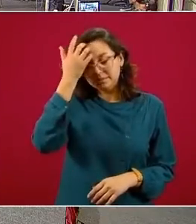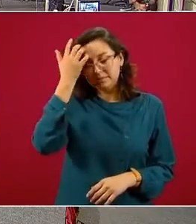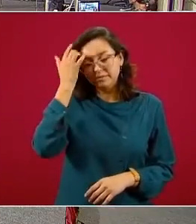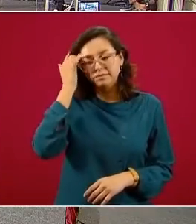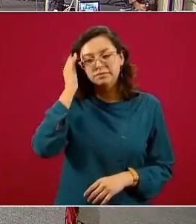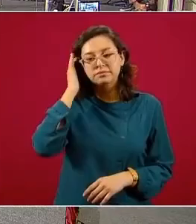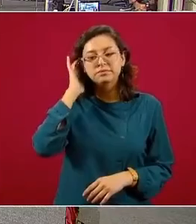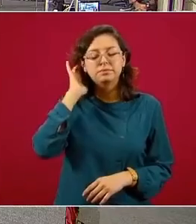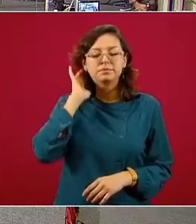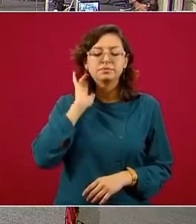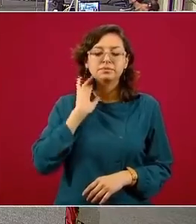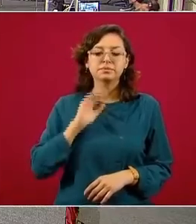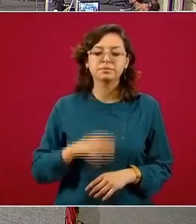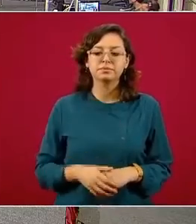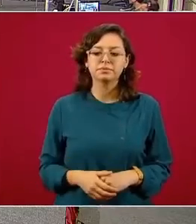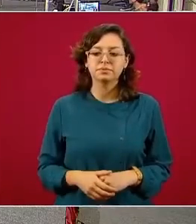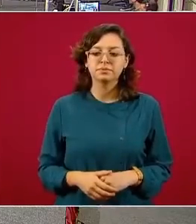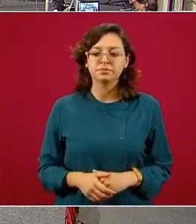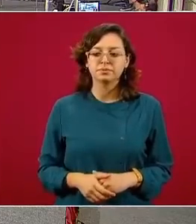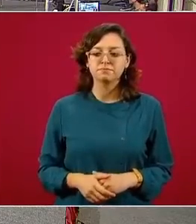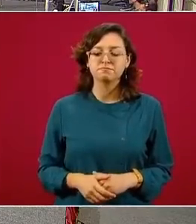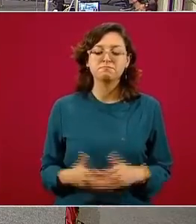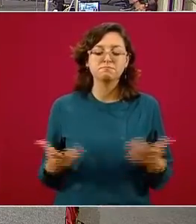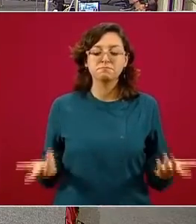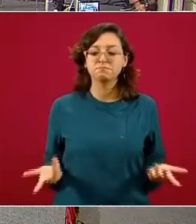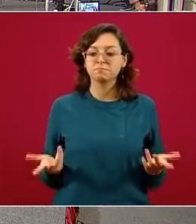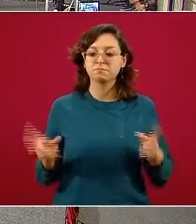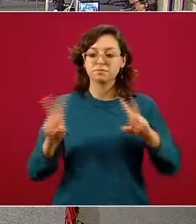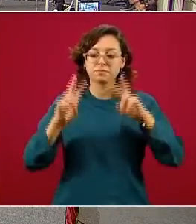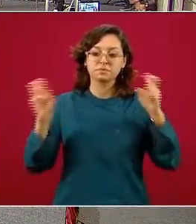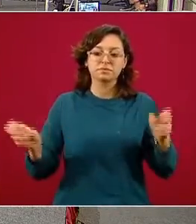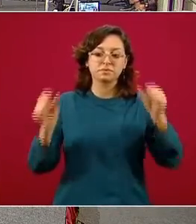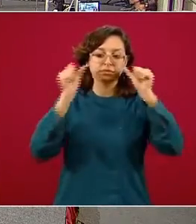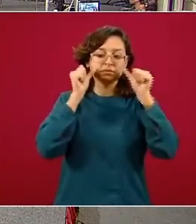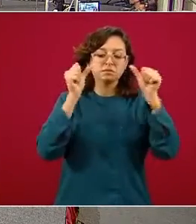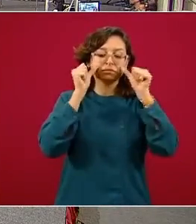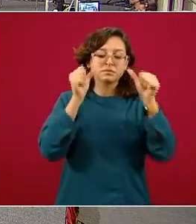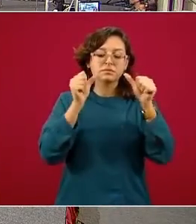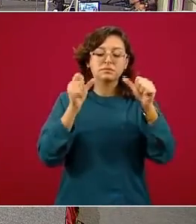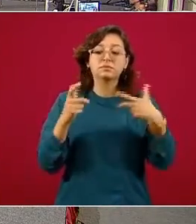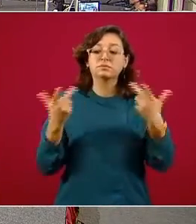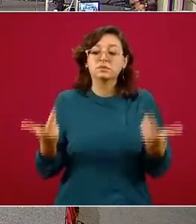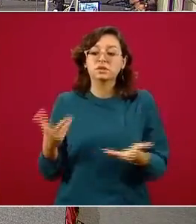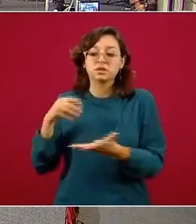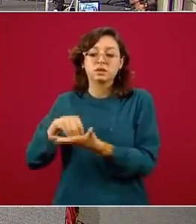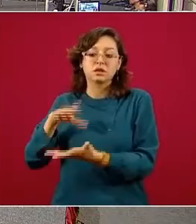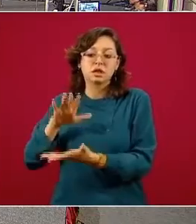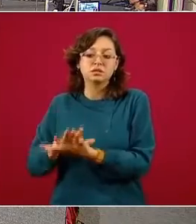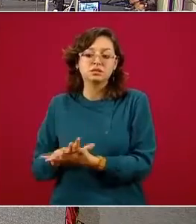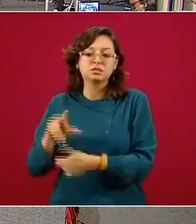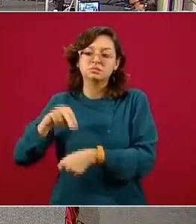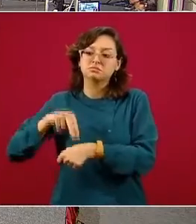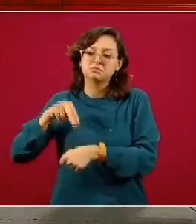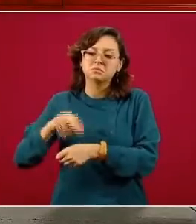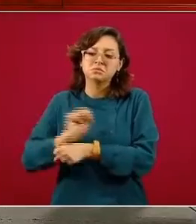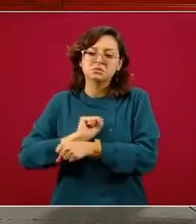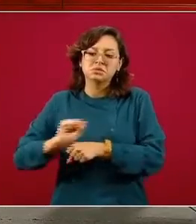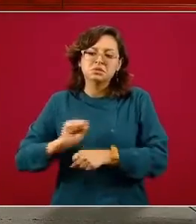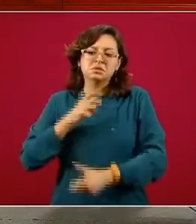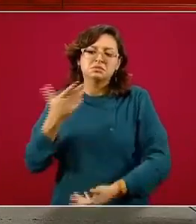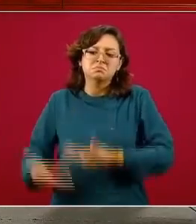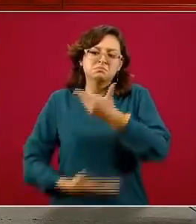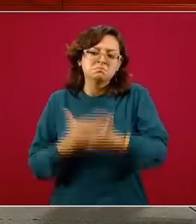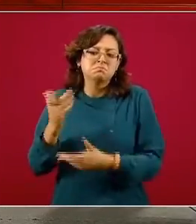Entonces, y eso es respecto a la atención. En consultas externas hay distintos tipos de